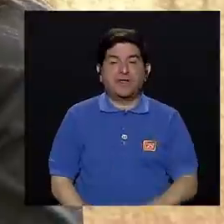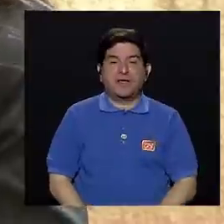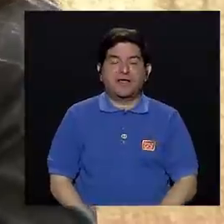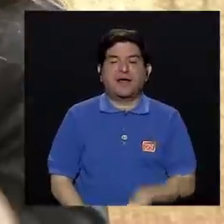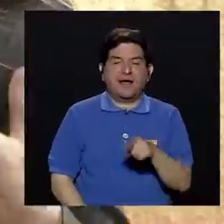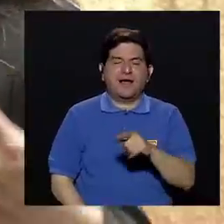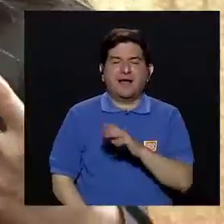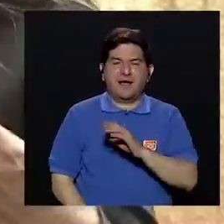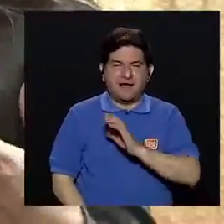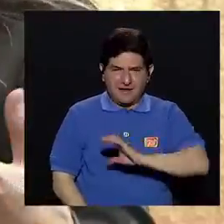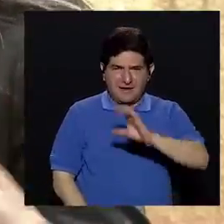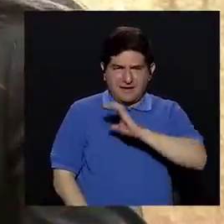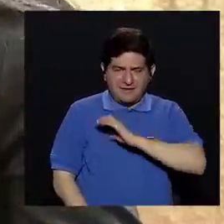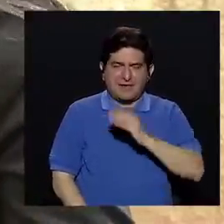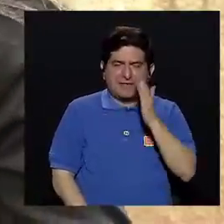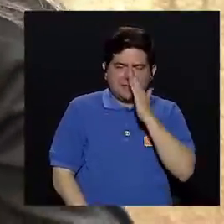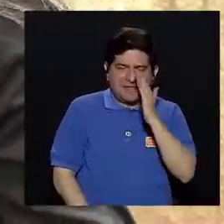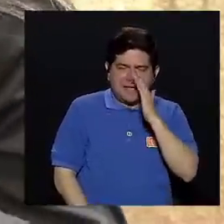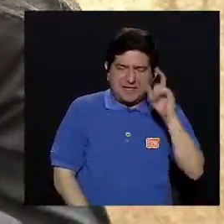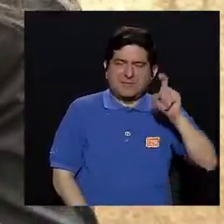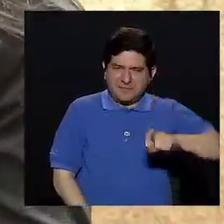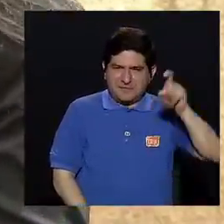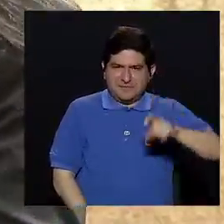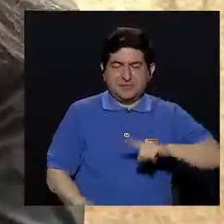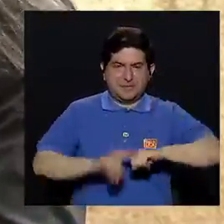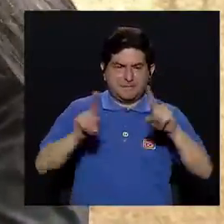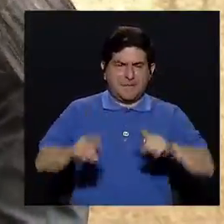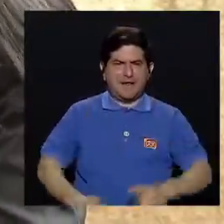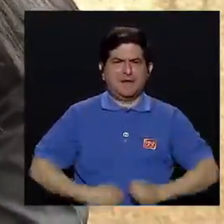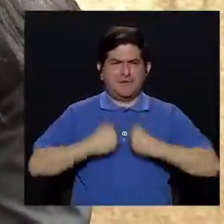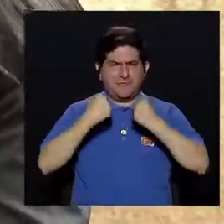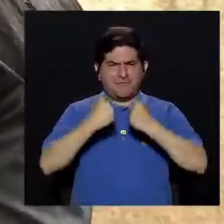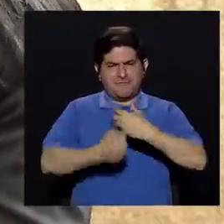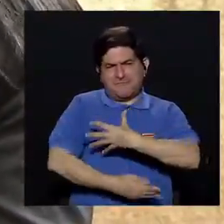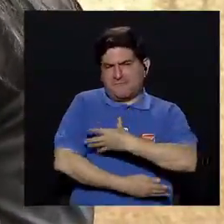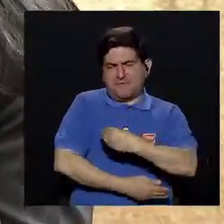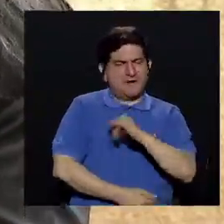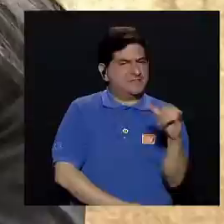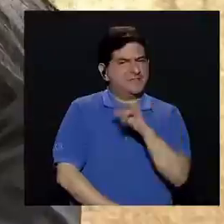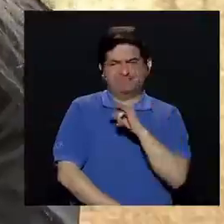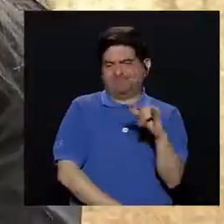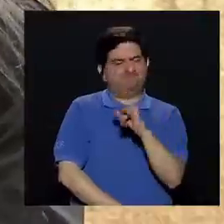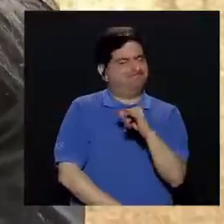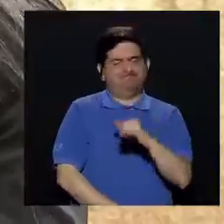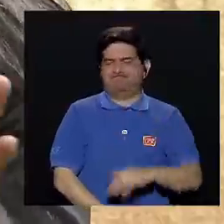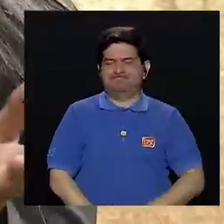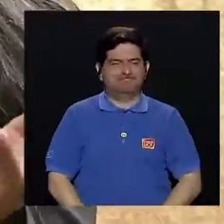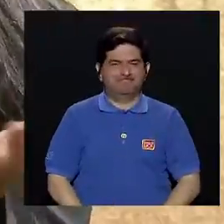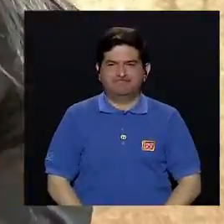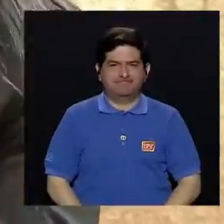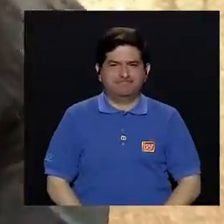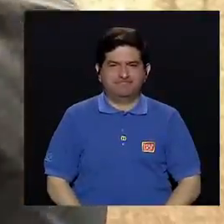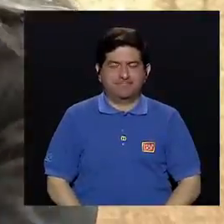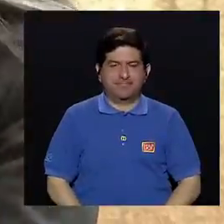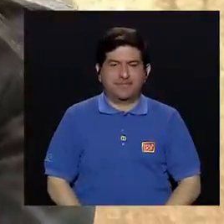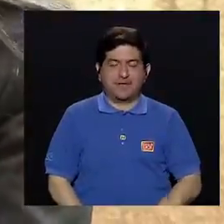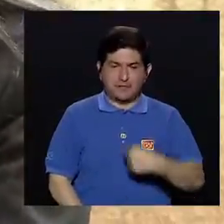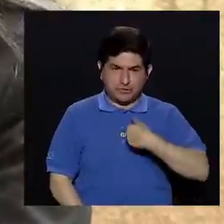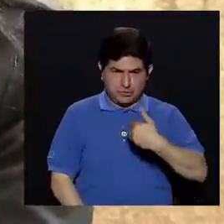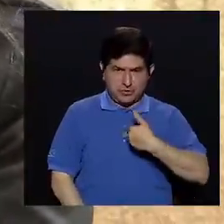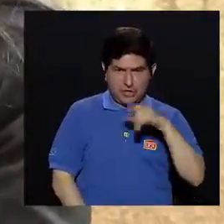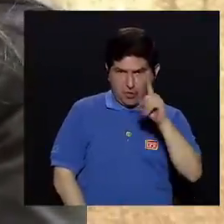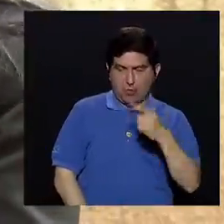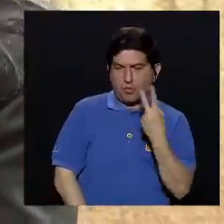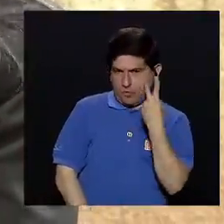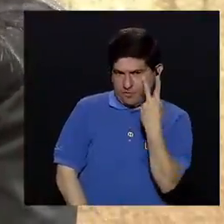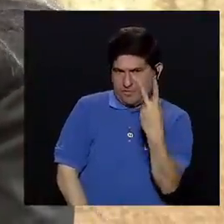eliminar. Yo siempre digo que por lo menos que se lo pongan en el pecho pero la fuerza de succión no va a ser lo suficiente. Entonces, aquí traje uno